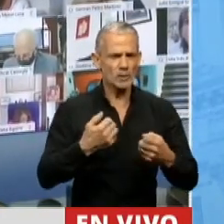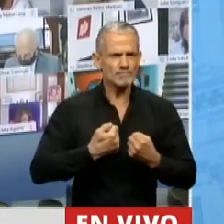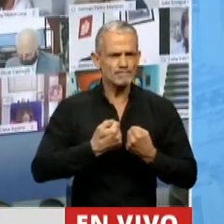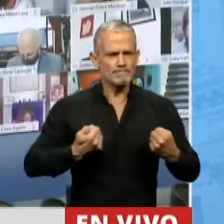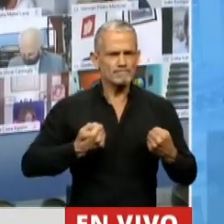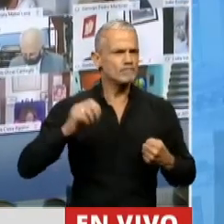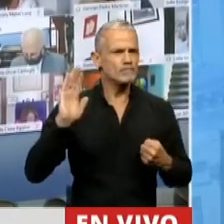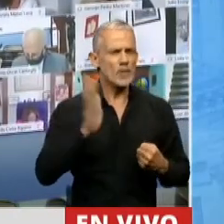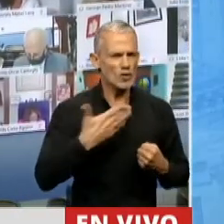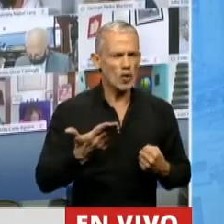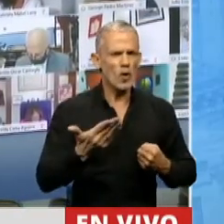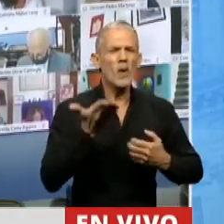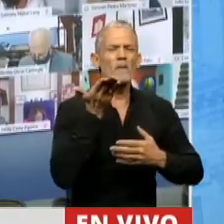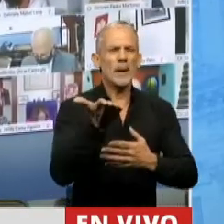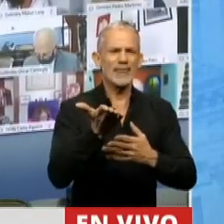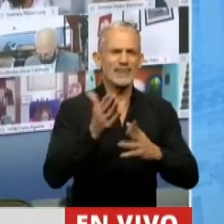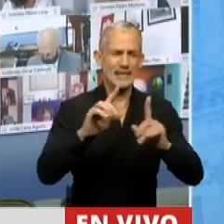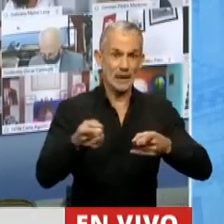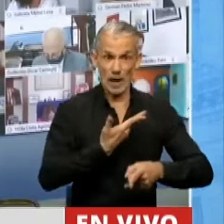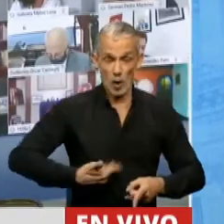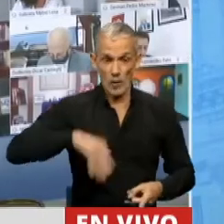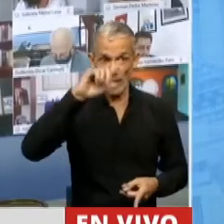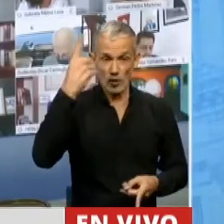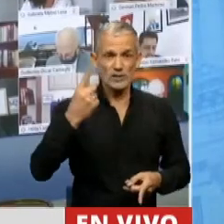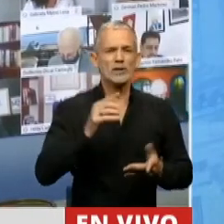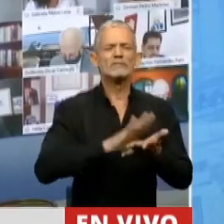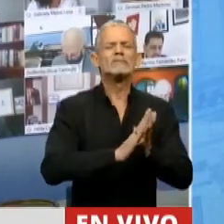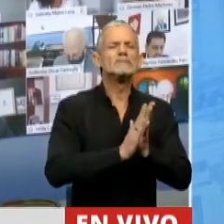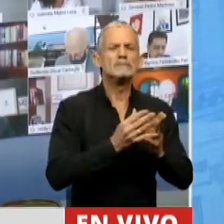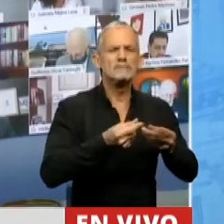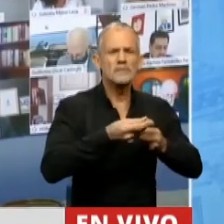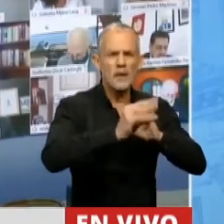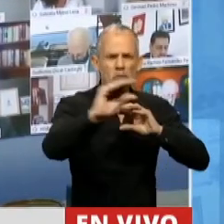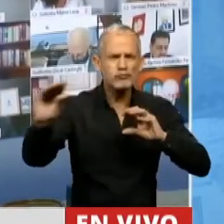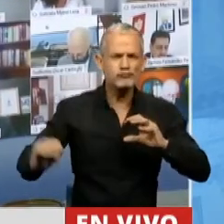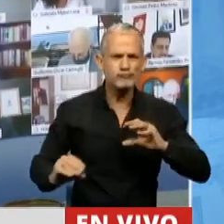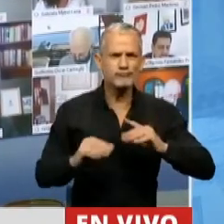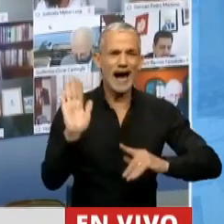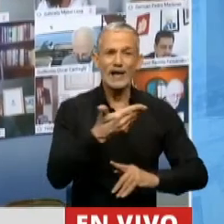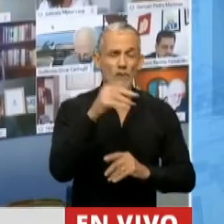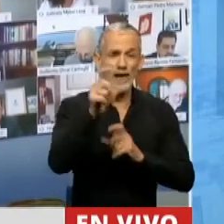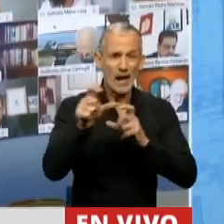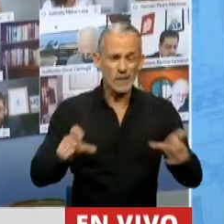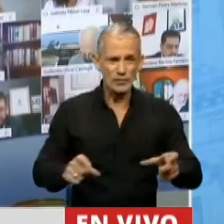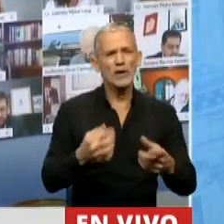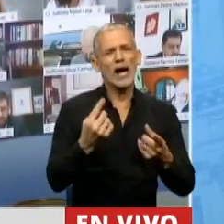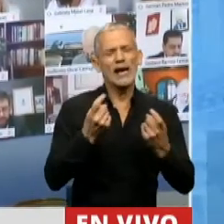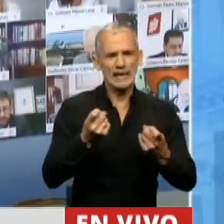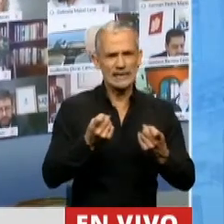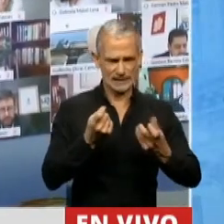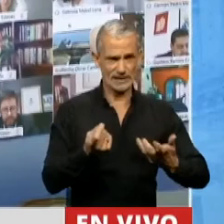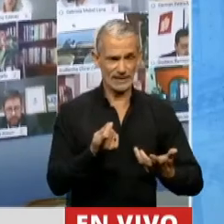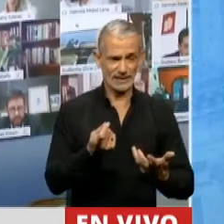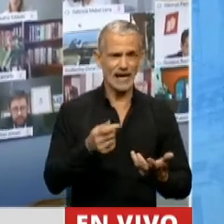todo, solicitarle también al Gobierno Nacional una ayuda equitativa a todas las personas que están necesitando